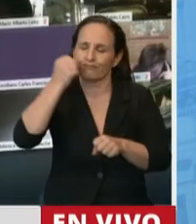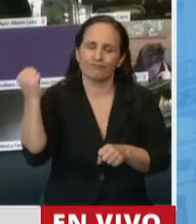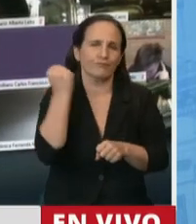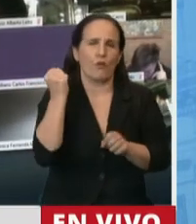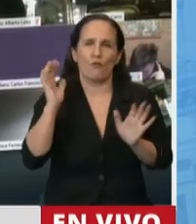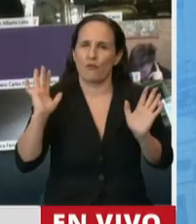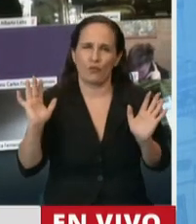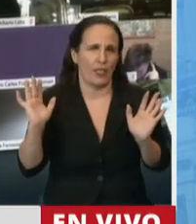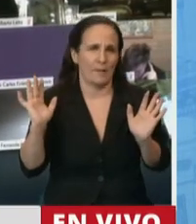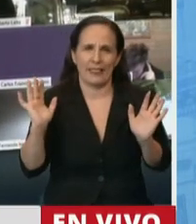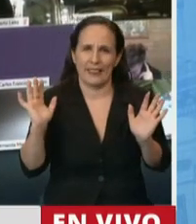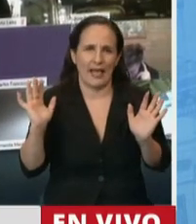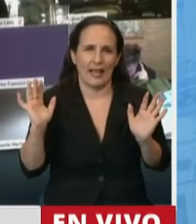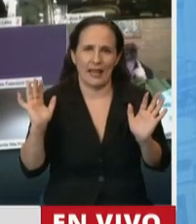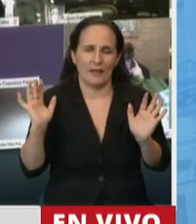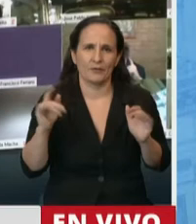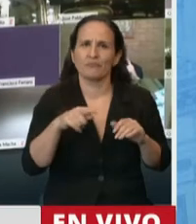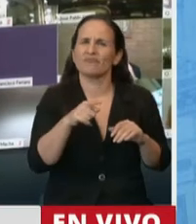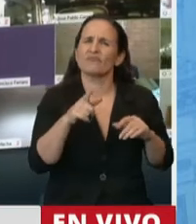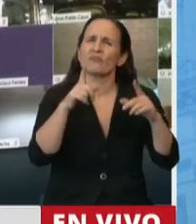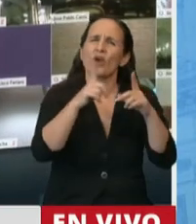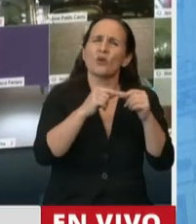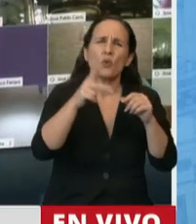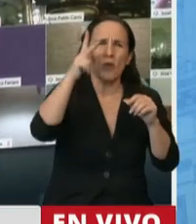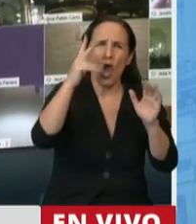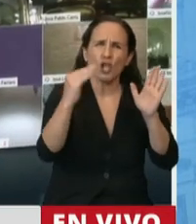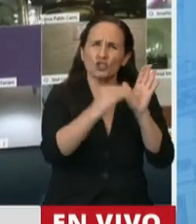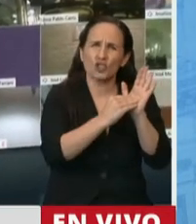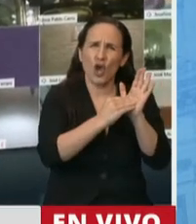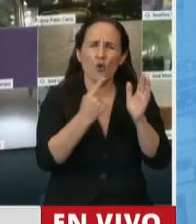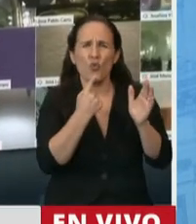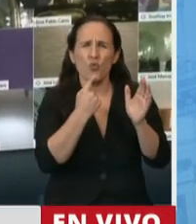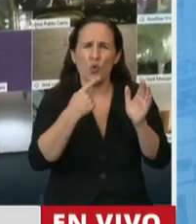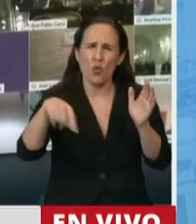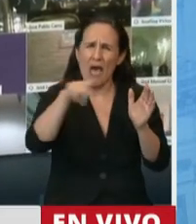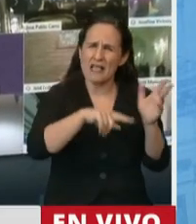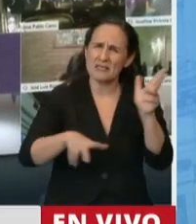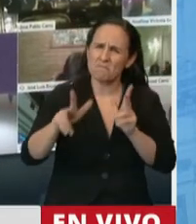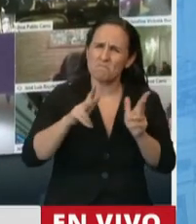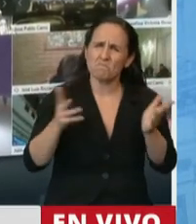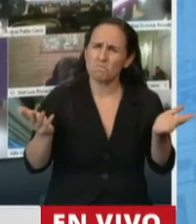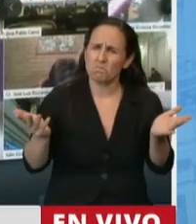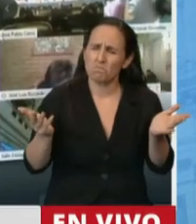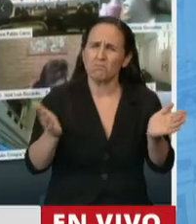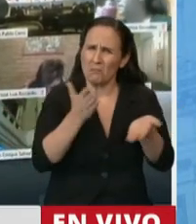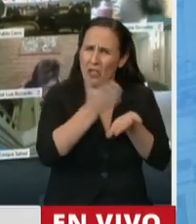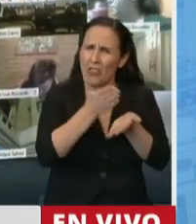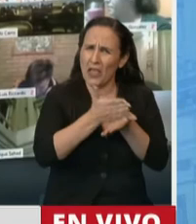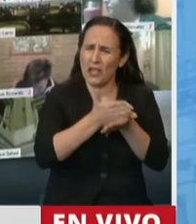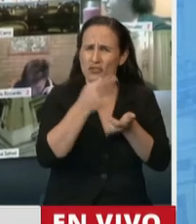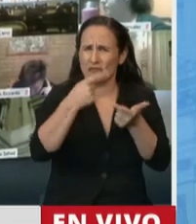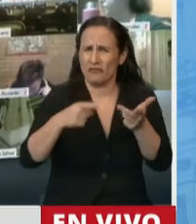hay muchas dudas con respecto al artículo 8. Mire, esta ley tiene varios derechos muy importantes. Los